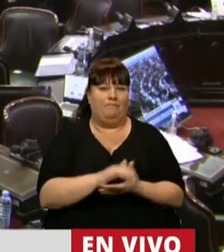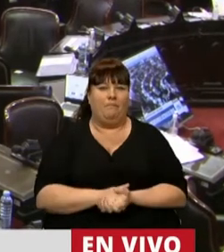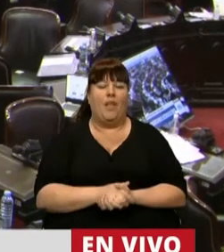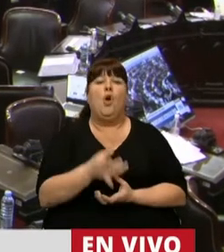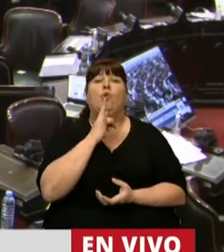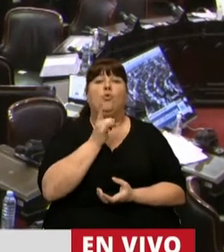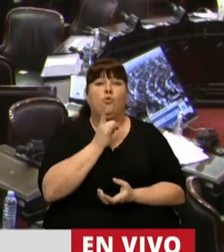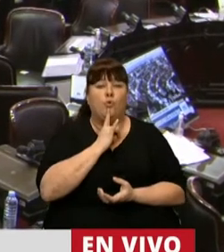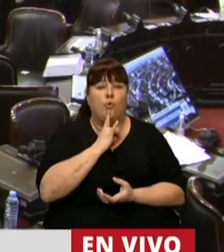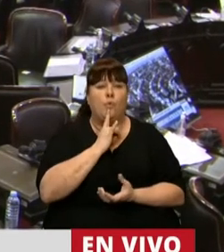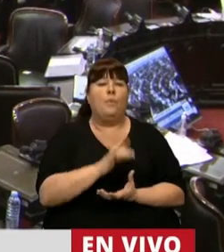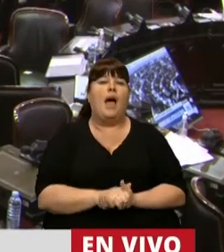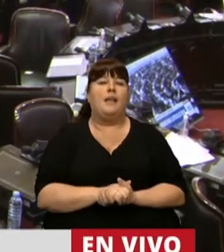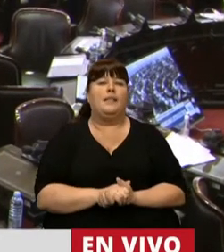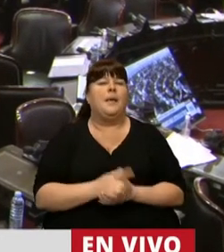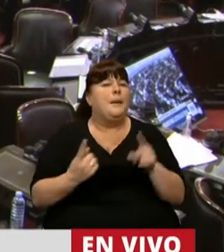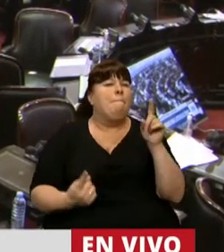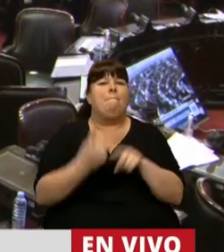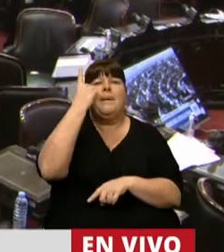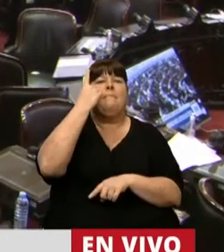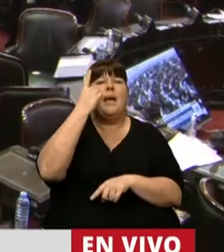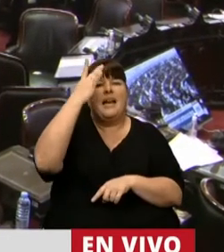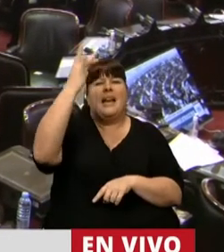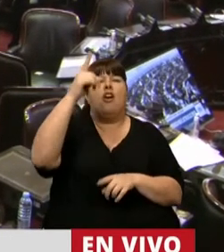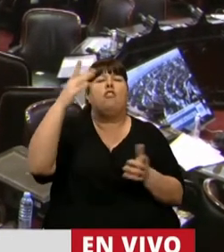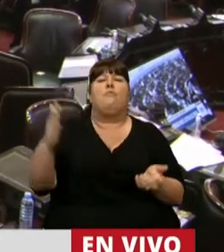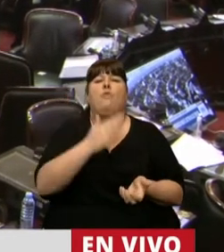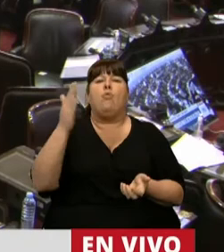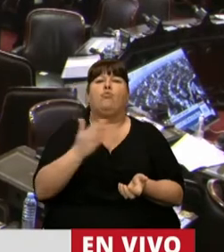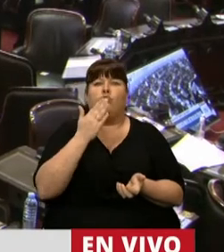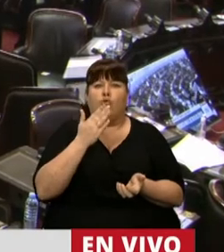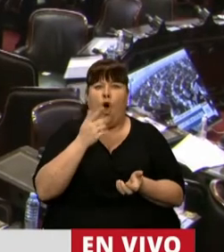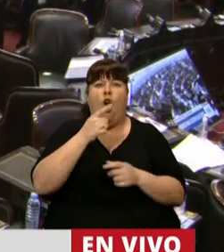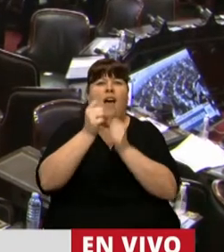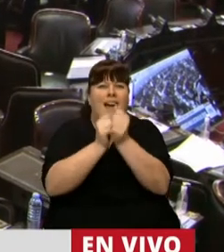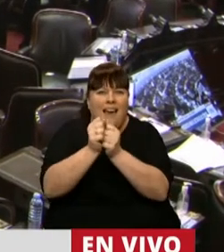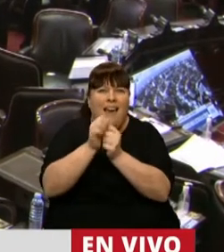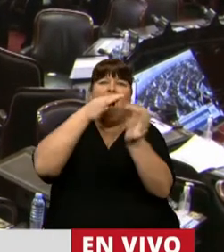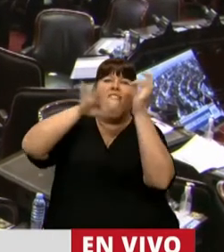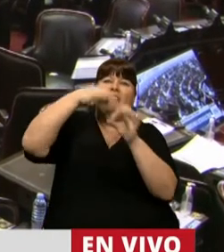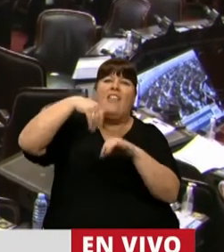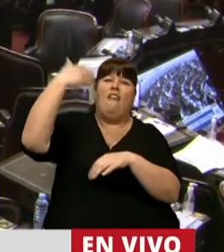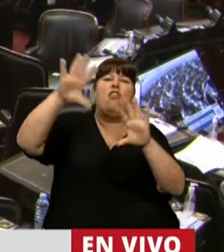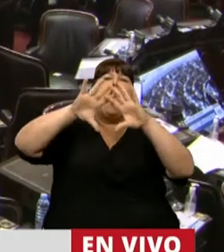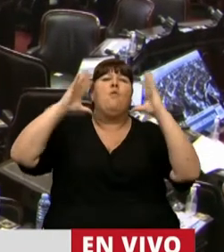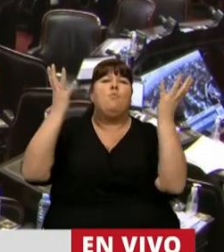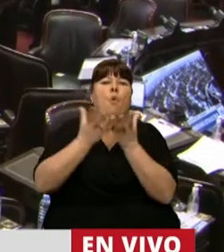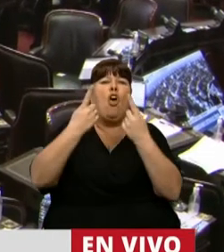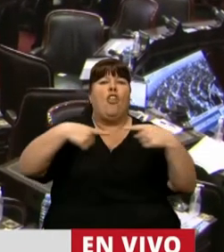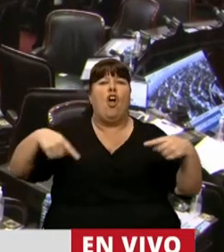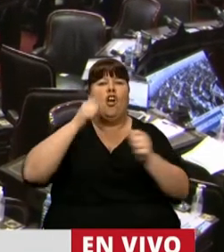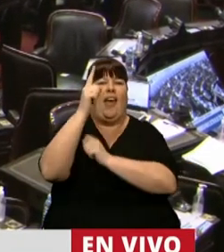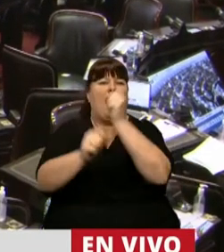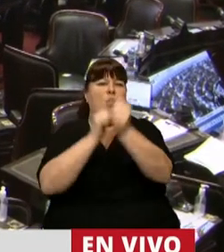Tucumán es el primer productor, procesador y exportador mundial de derivados